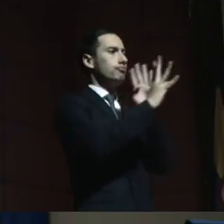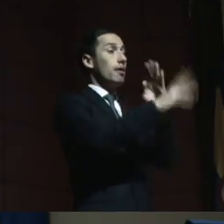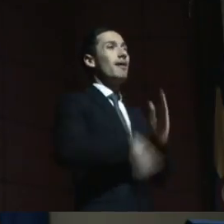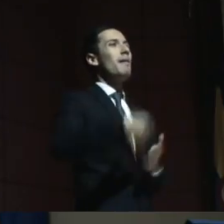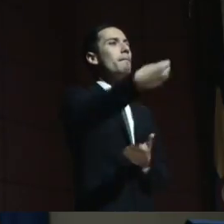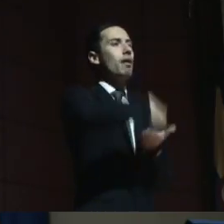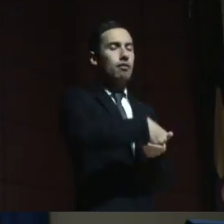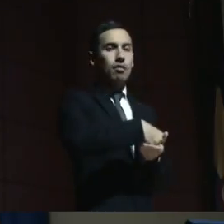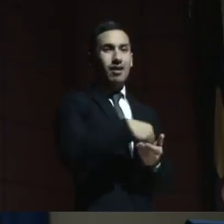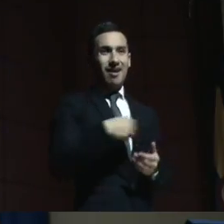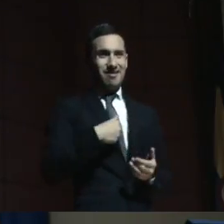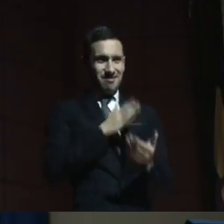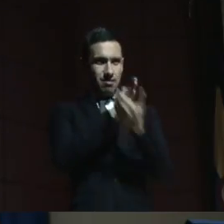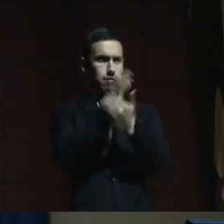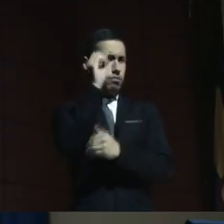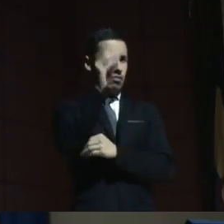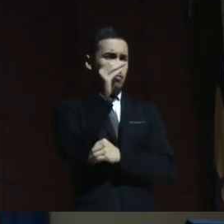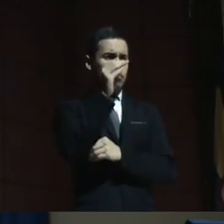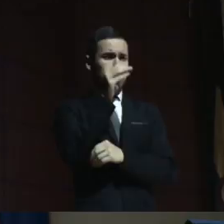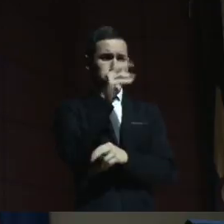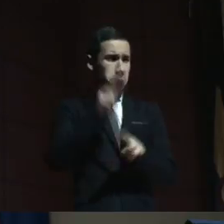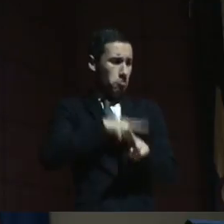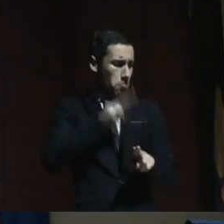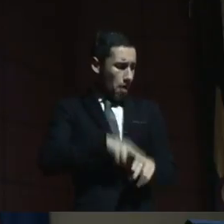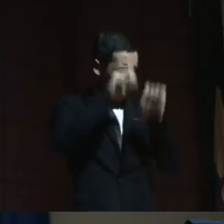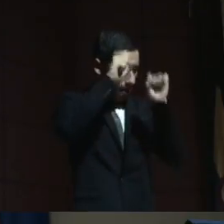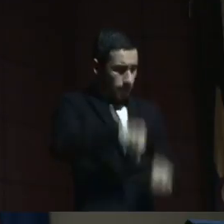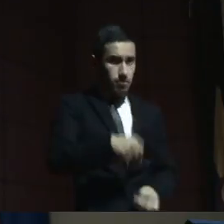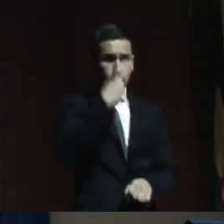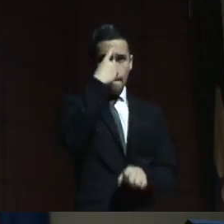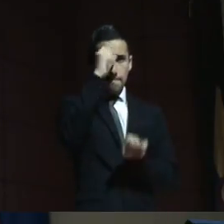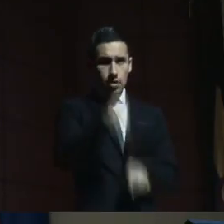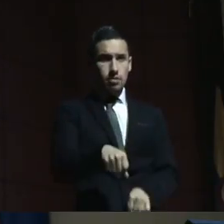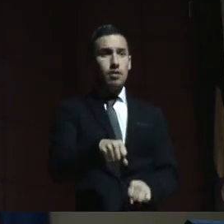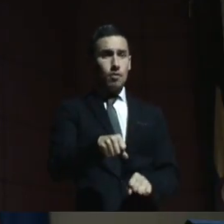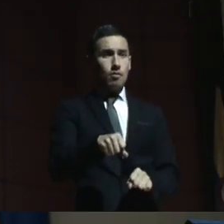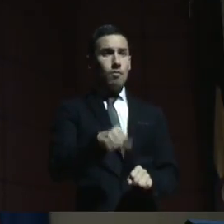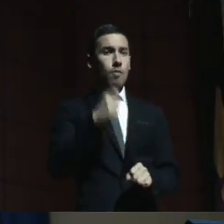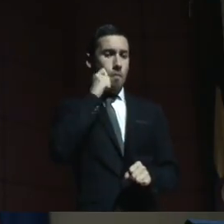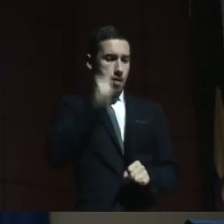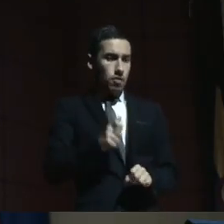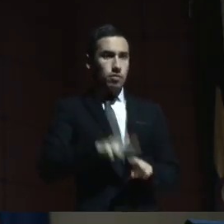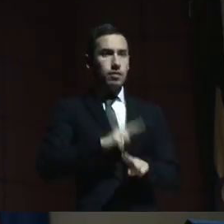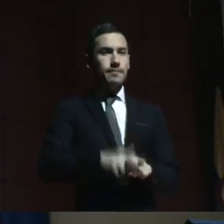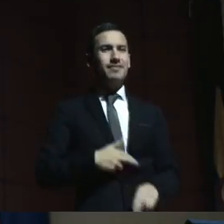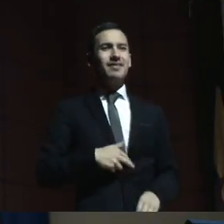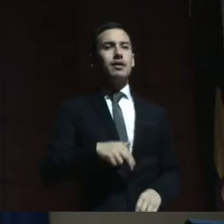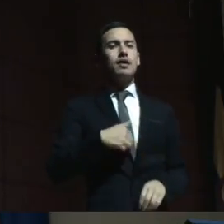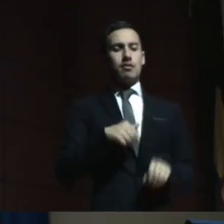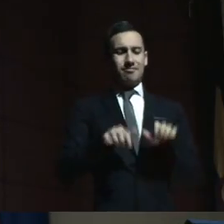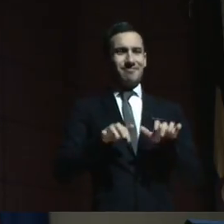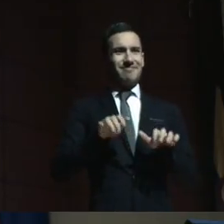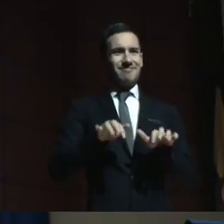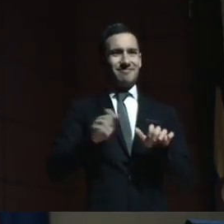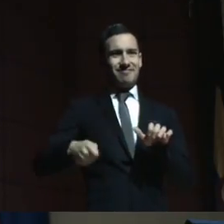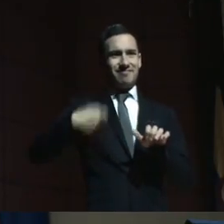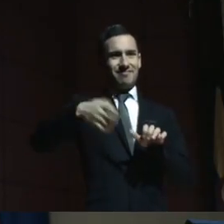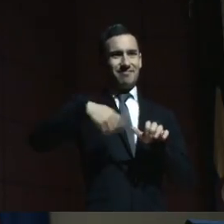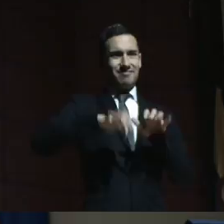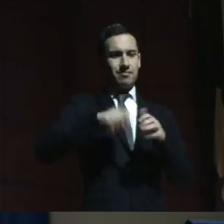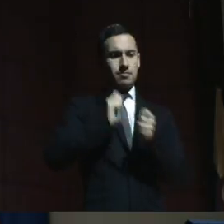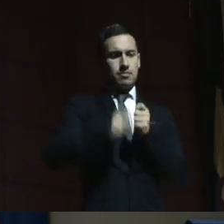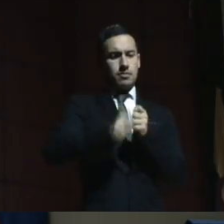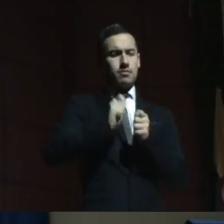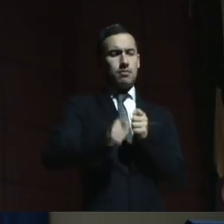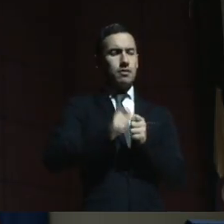van a hacer vueltas en los bancos porque tienen la capacidad para hacerlo y a veces los cajeros no los quieren atender, ¿no? Venga con una